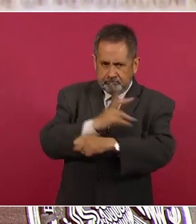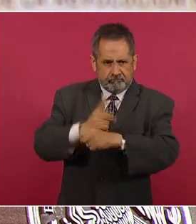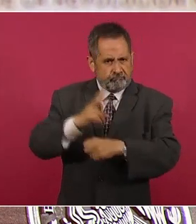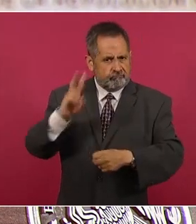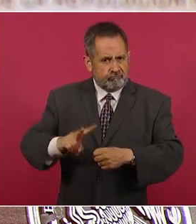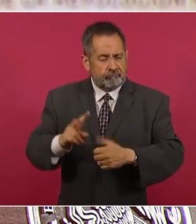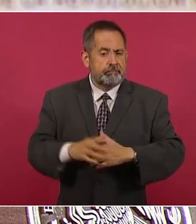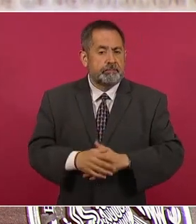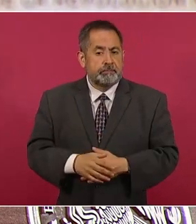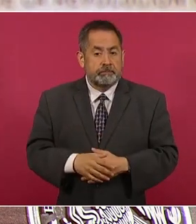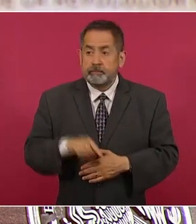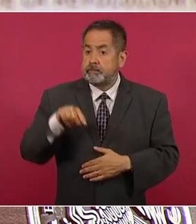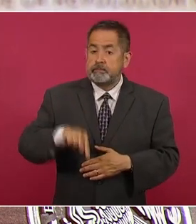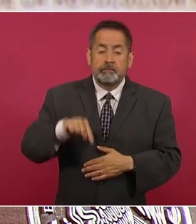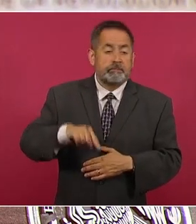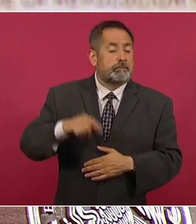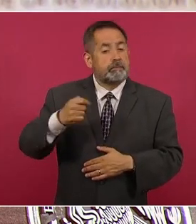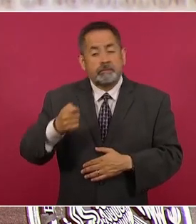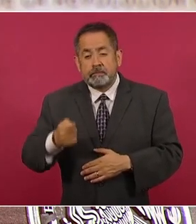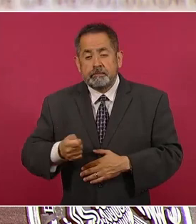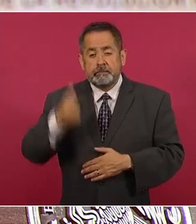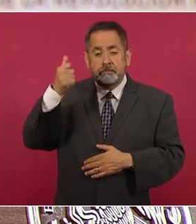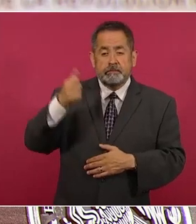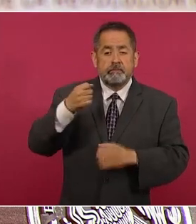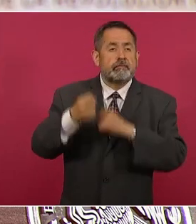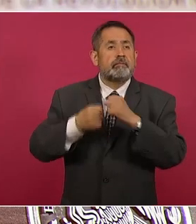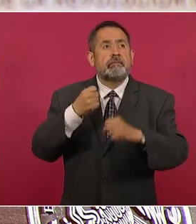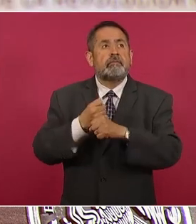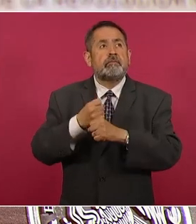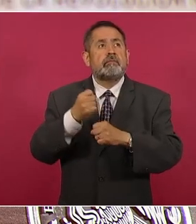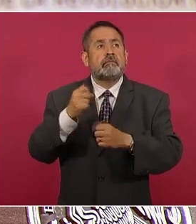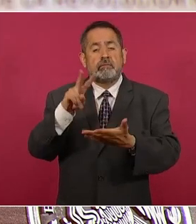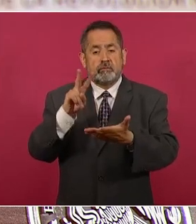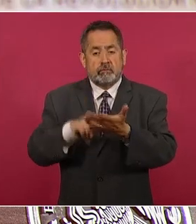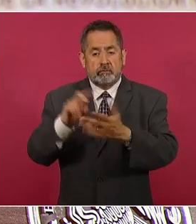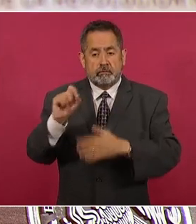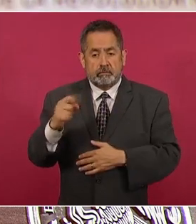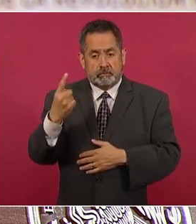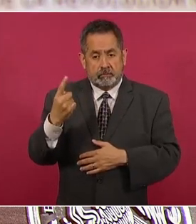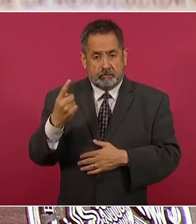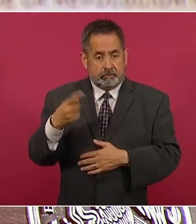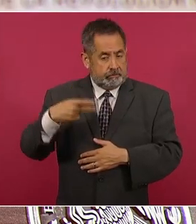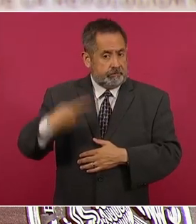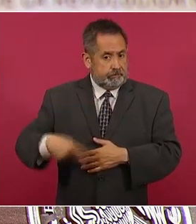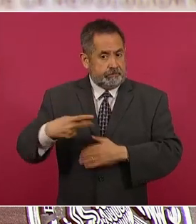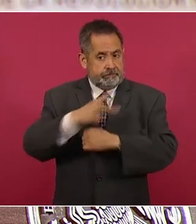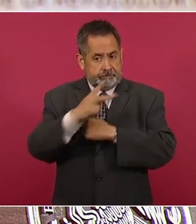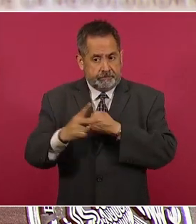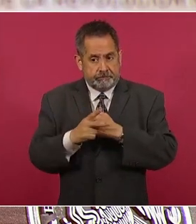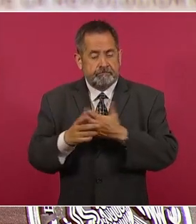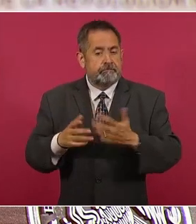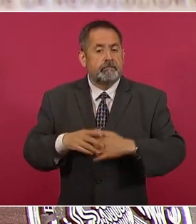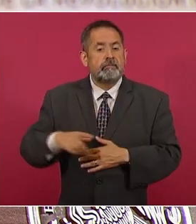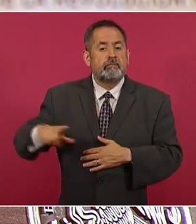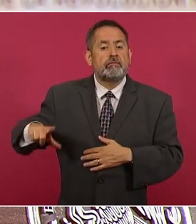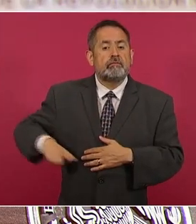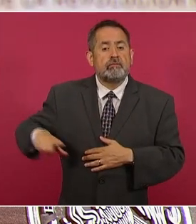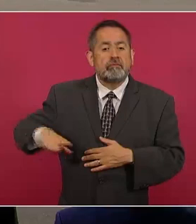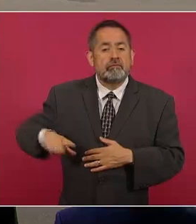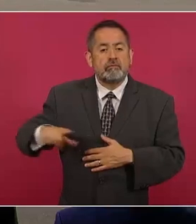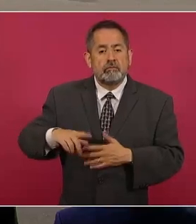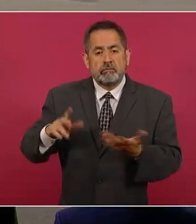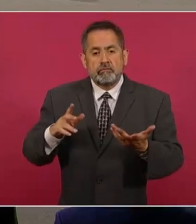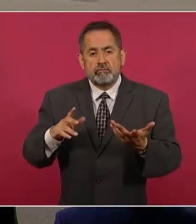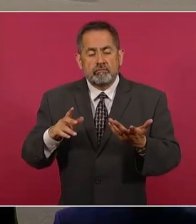Por primera vez en las elecciones de 2021 en nuestro país, el gobierno federal no compró